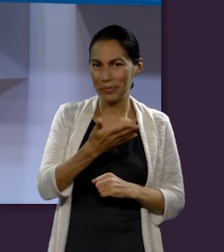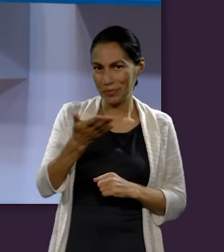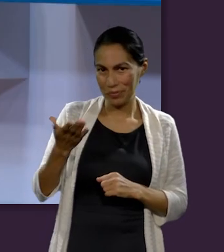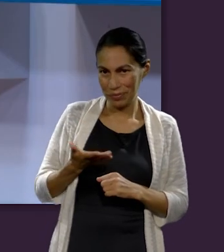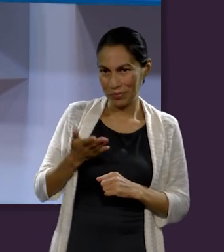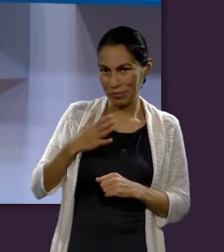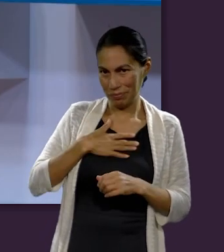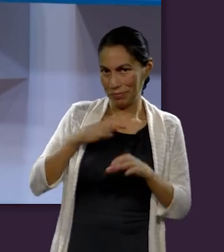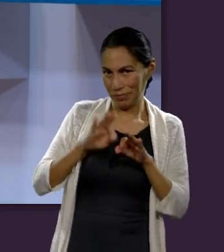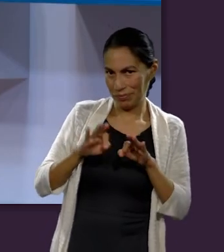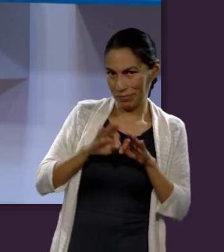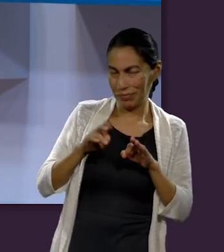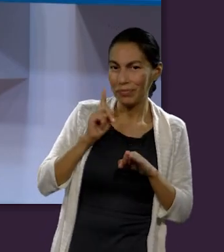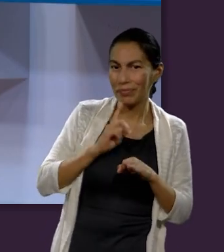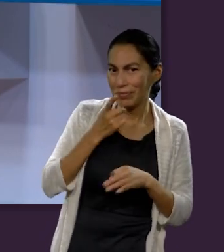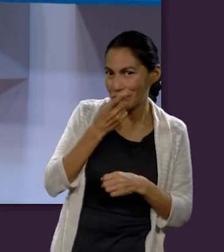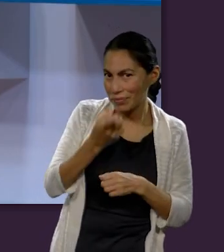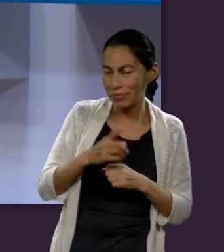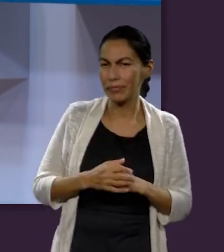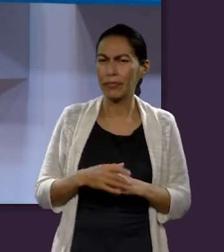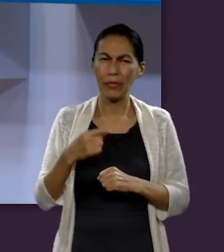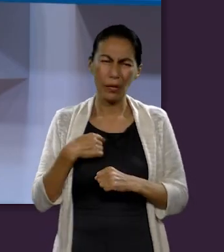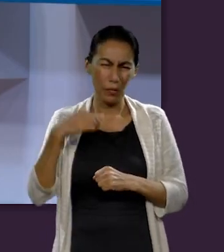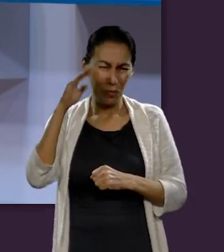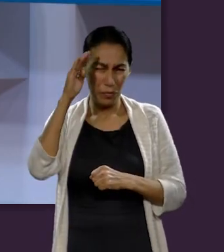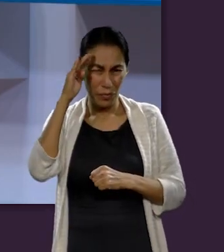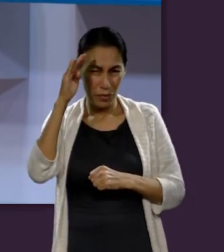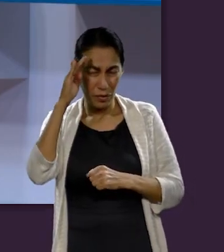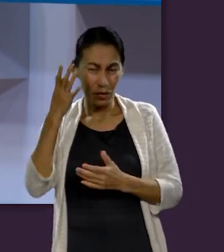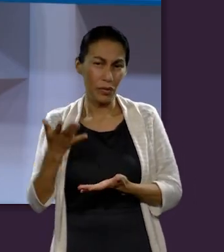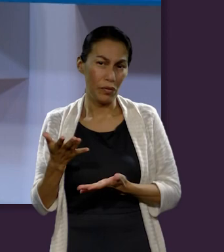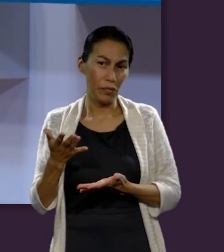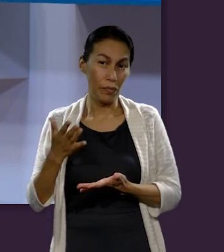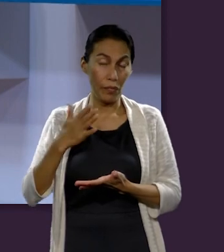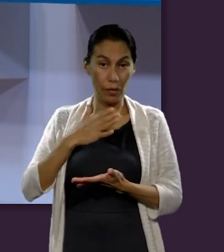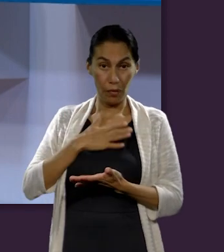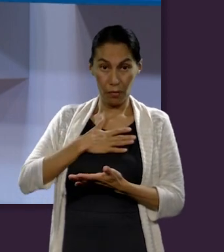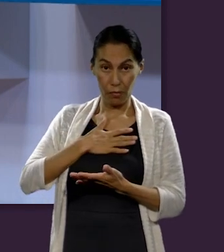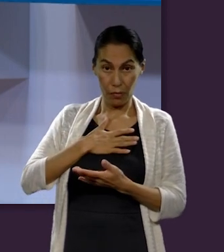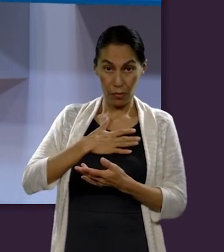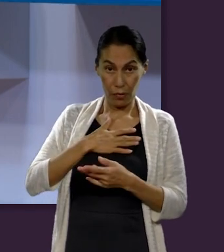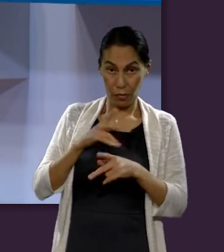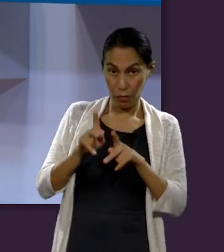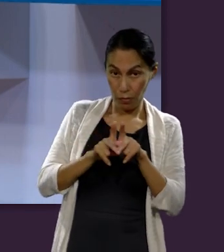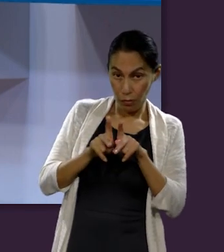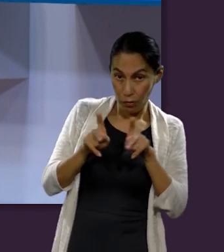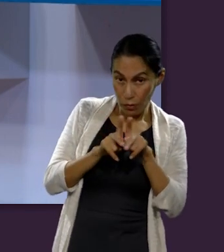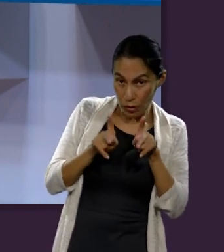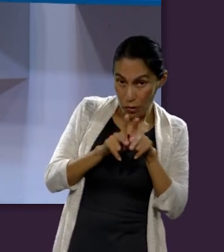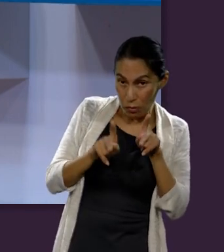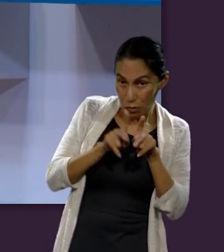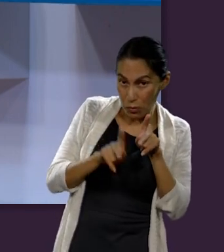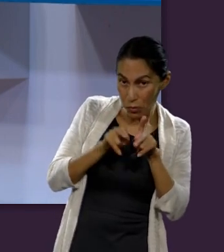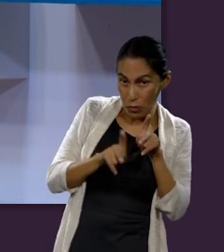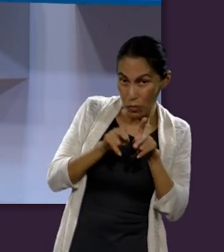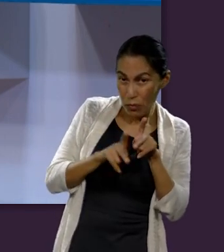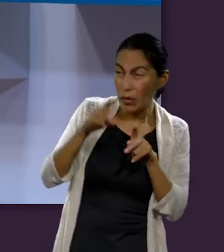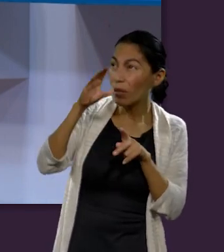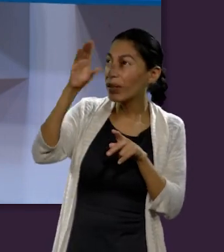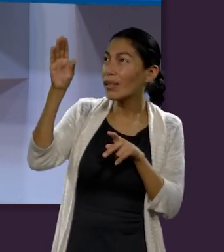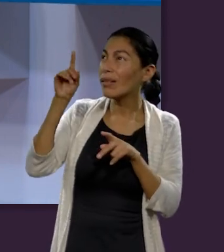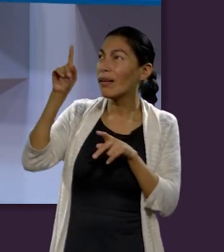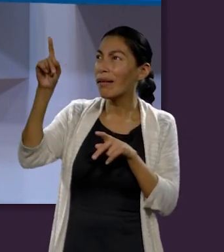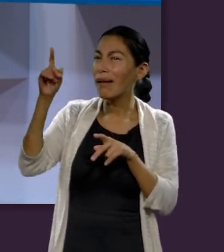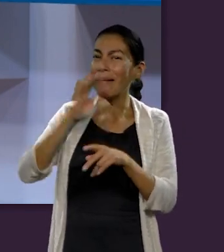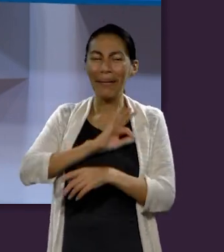teniendo en cuenta lo que les acabo de contar de mi tía yo digo ¿cómo es posible que mi primo esté